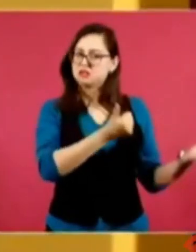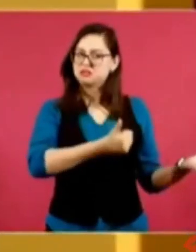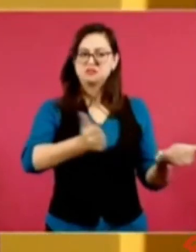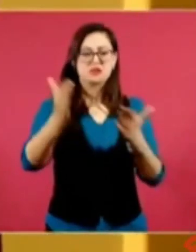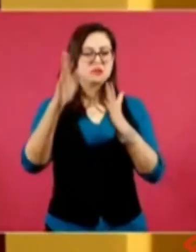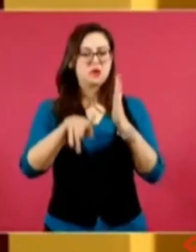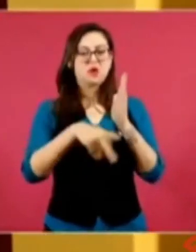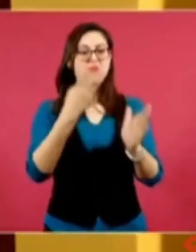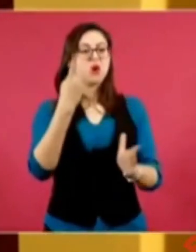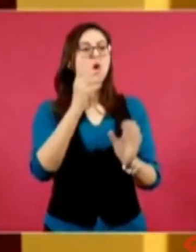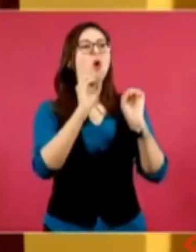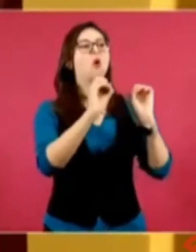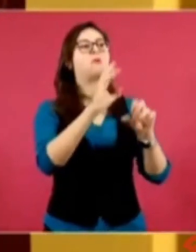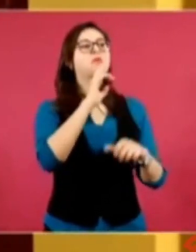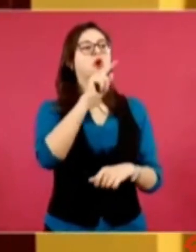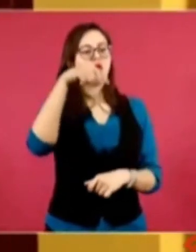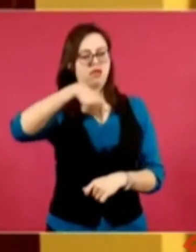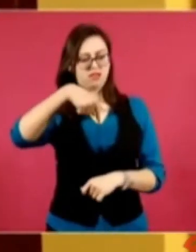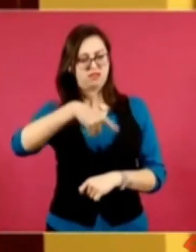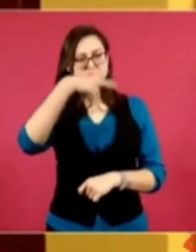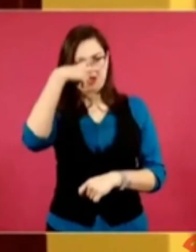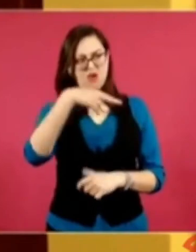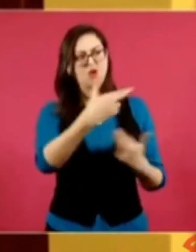porque nosotros vivimos en un país libre